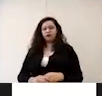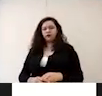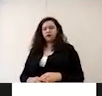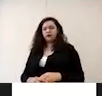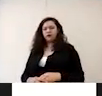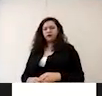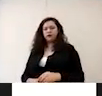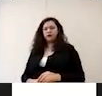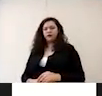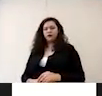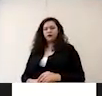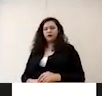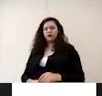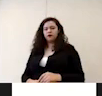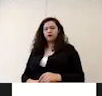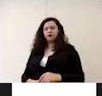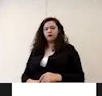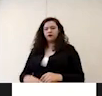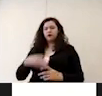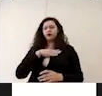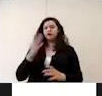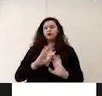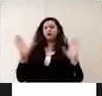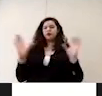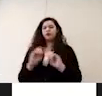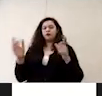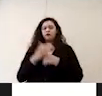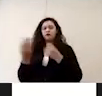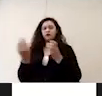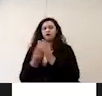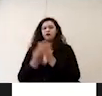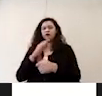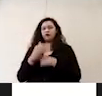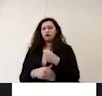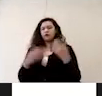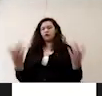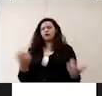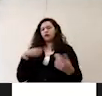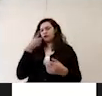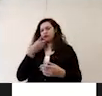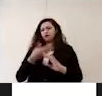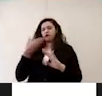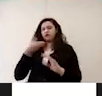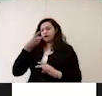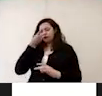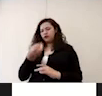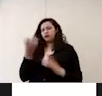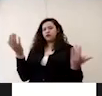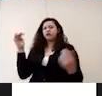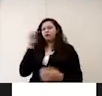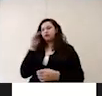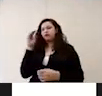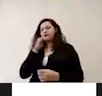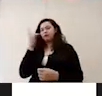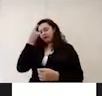y bueno con esto concluimos esta capacitación que como les comentaba hace un momento es totalmente gratuita